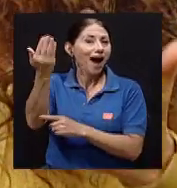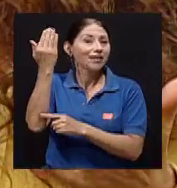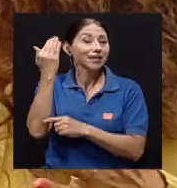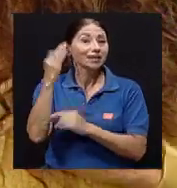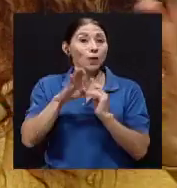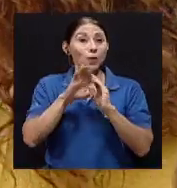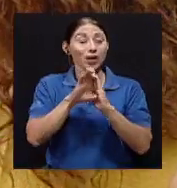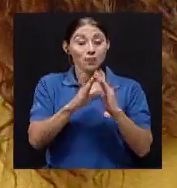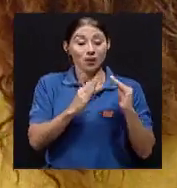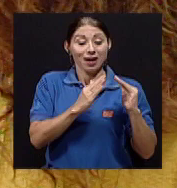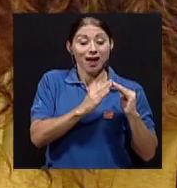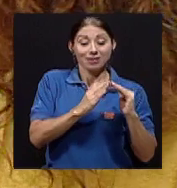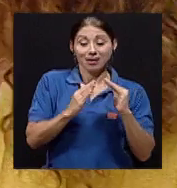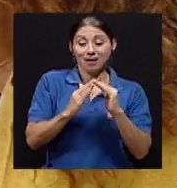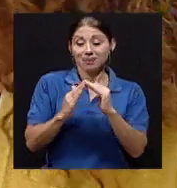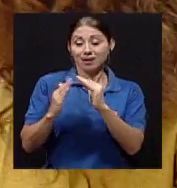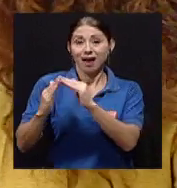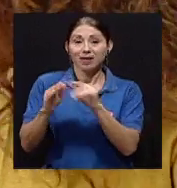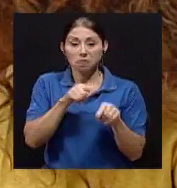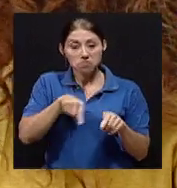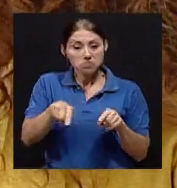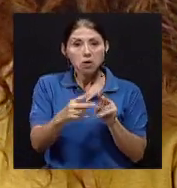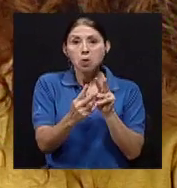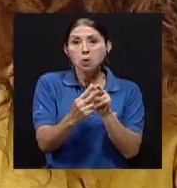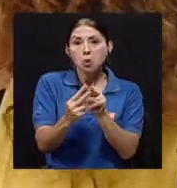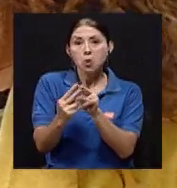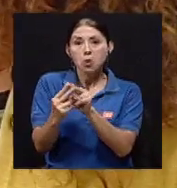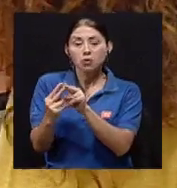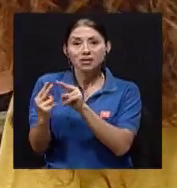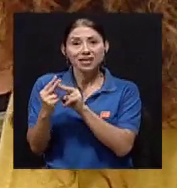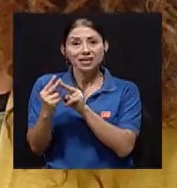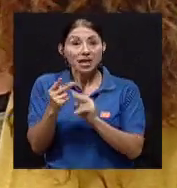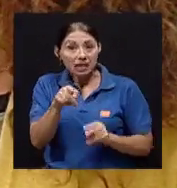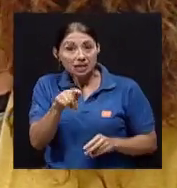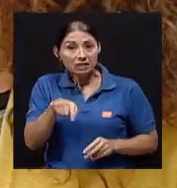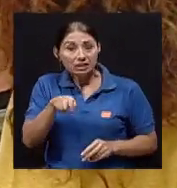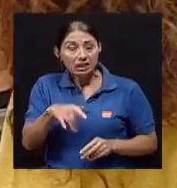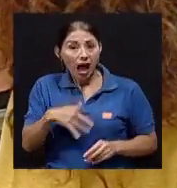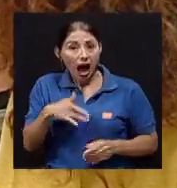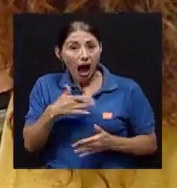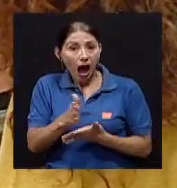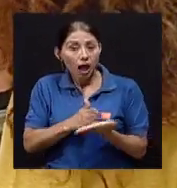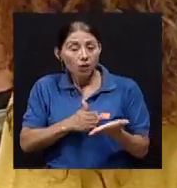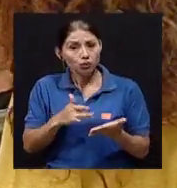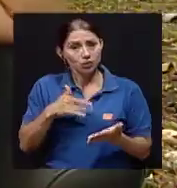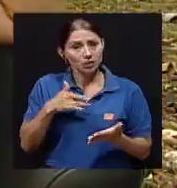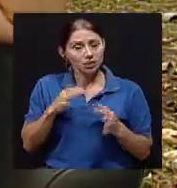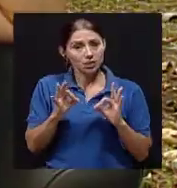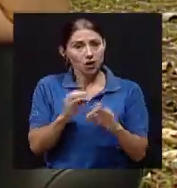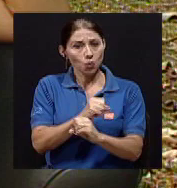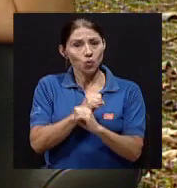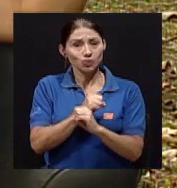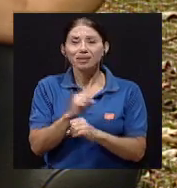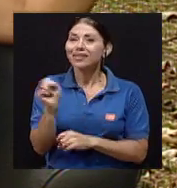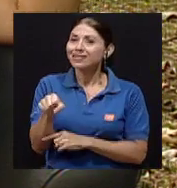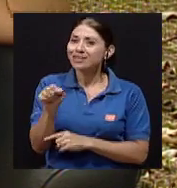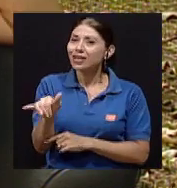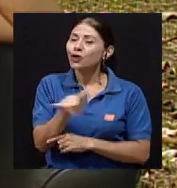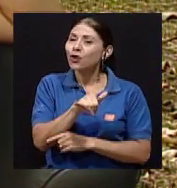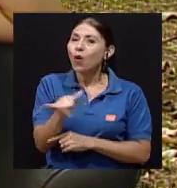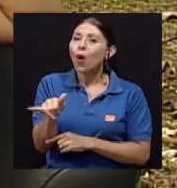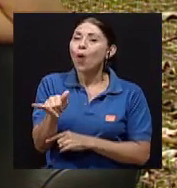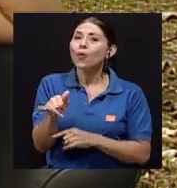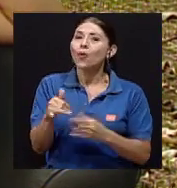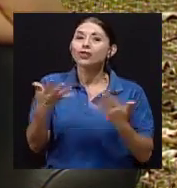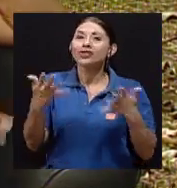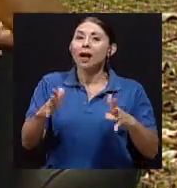vecino sabía quién estaba a la par, que si necesitaba algo, sentirse seguro. Como abrir redes de apoyo presenciales y cerrar un poco las